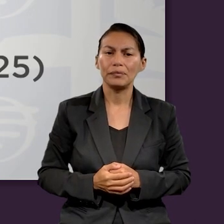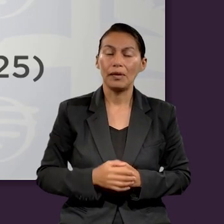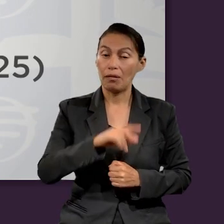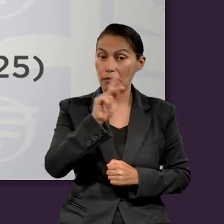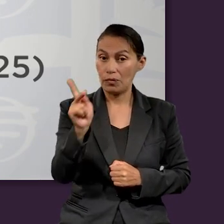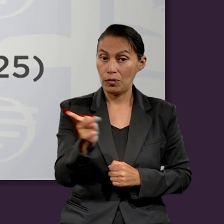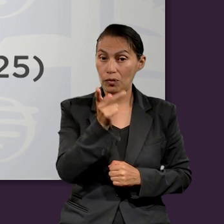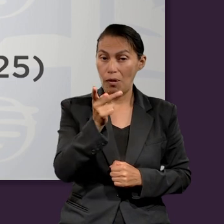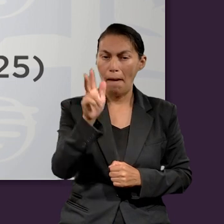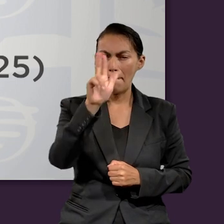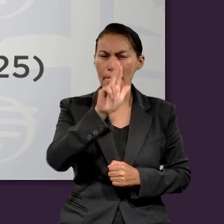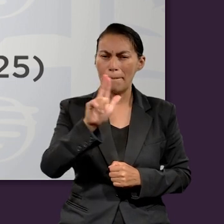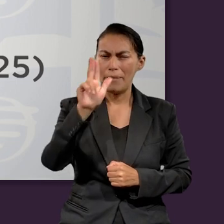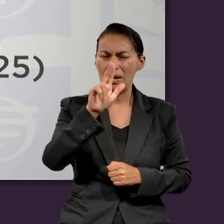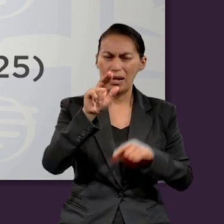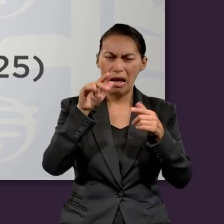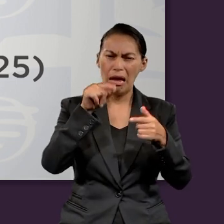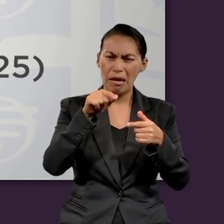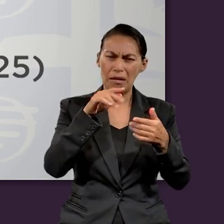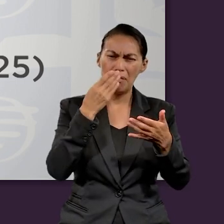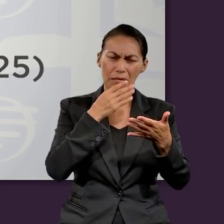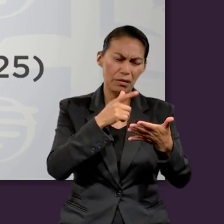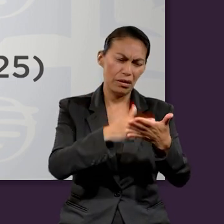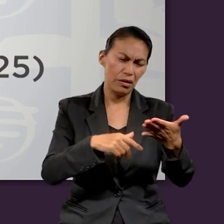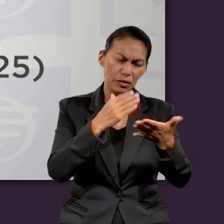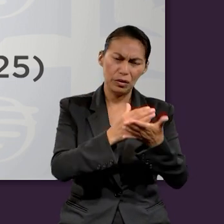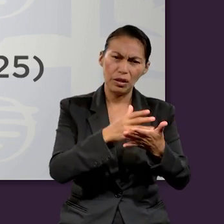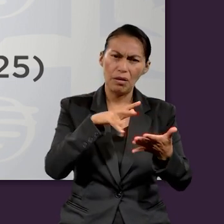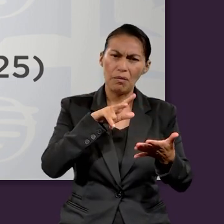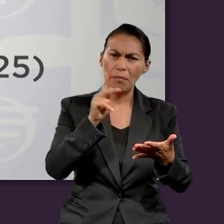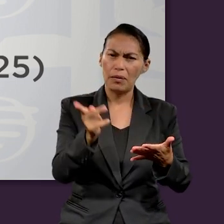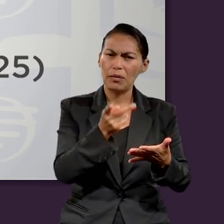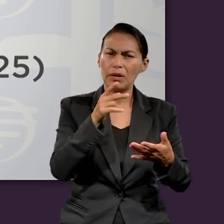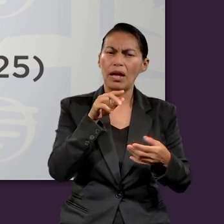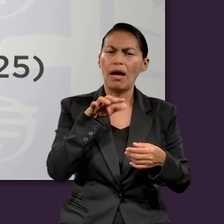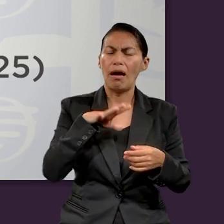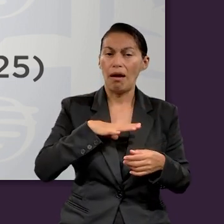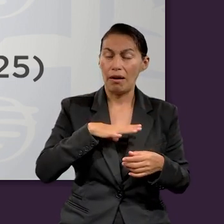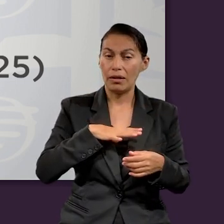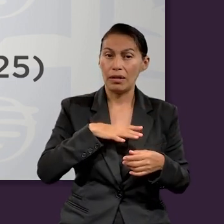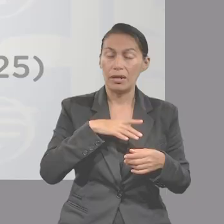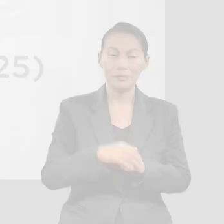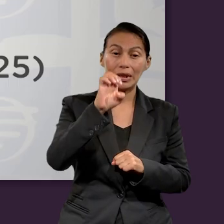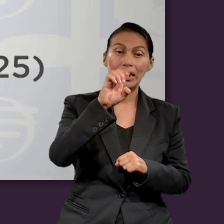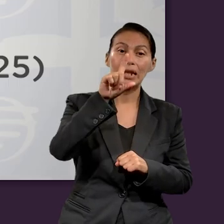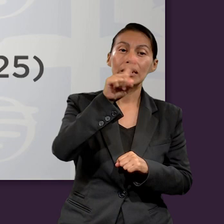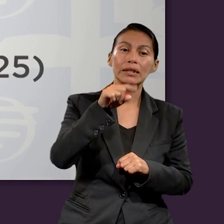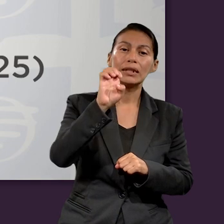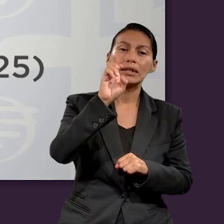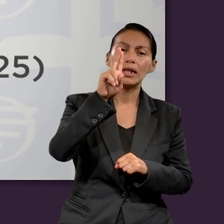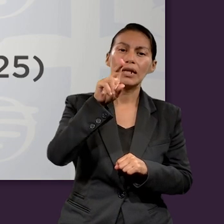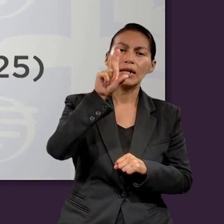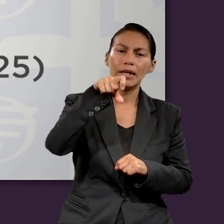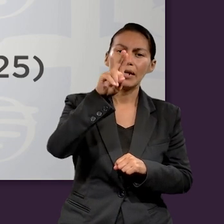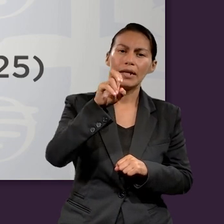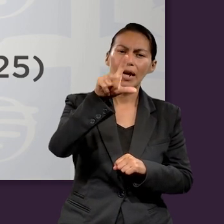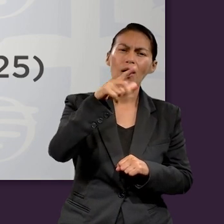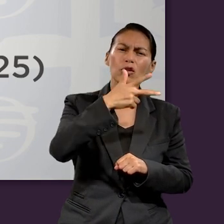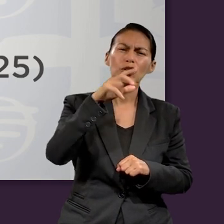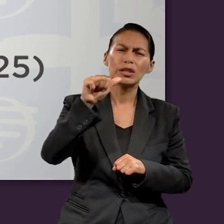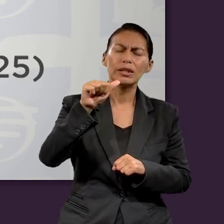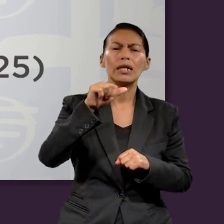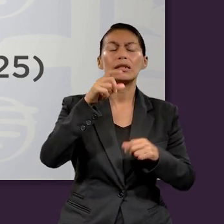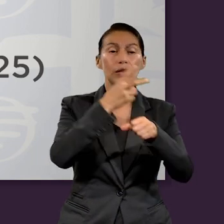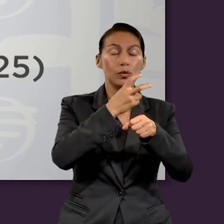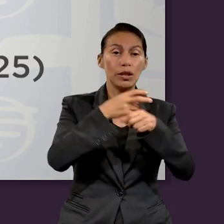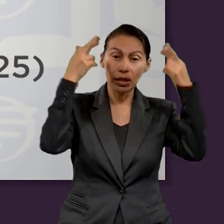esta pregunta que tenemos del día martes. Así que Ezequiel 8.16, Segunda Reyes